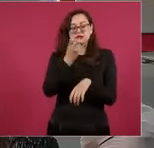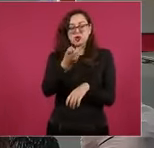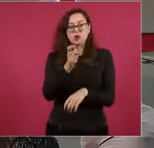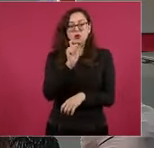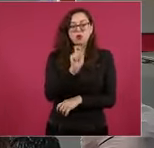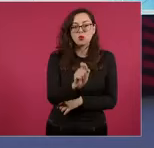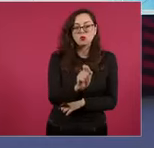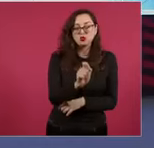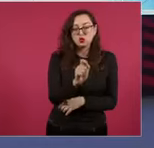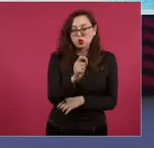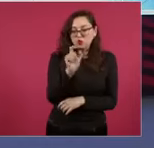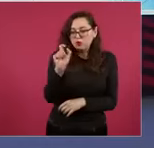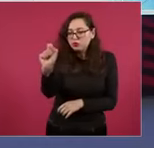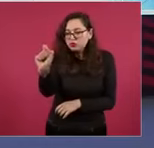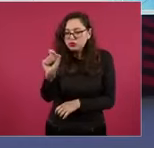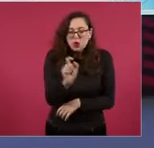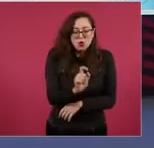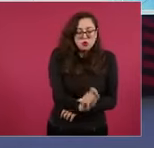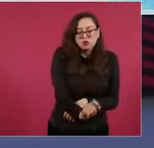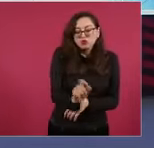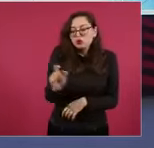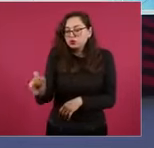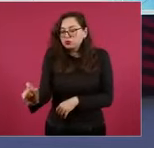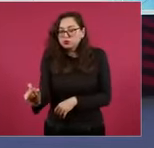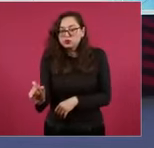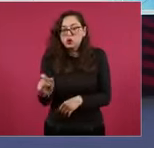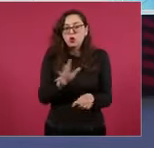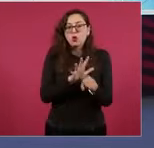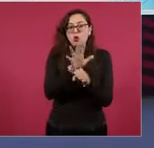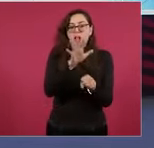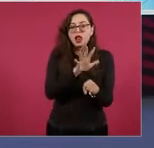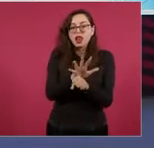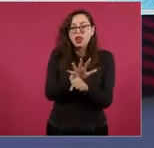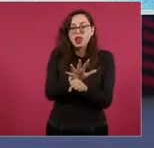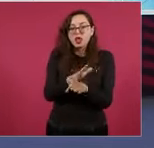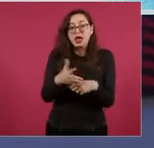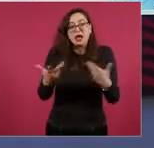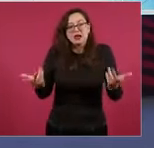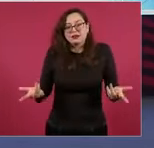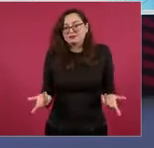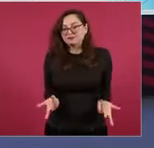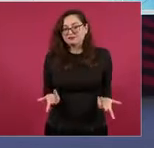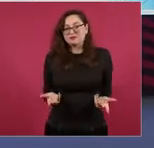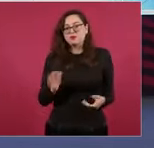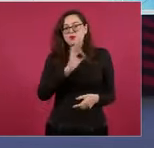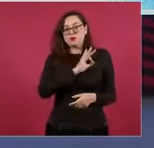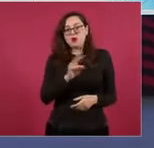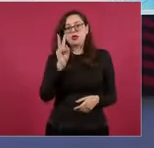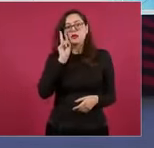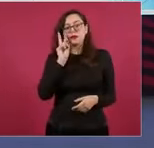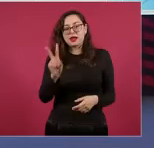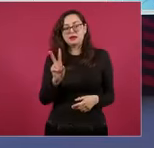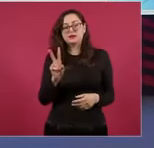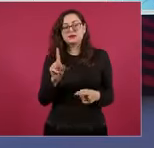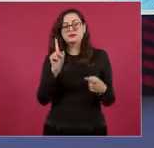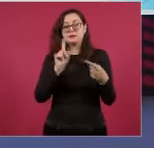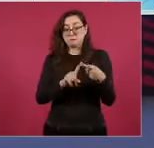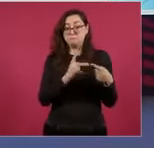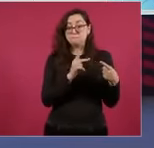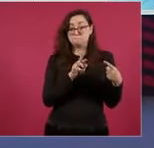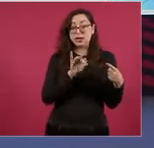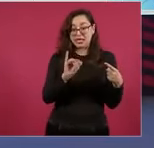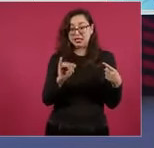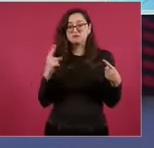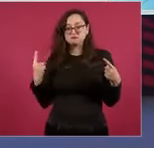¿Cuáles son los decimales que se acercan más al entero? Como podemos ver aquí, es el caso del PRI